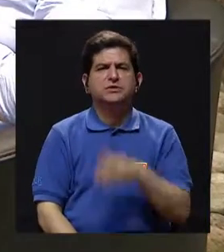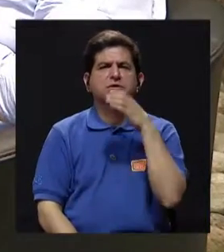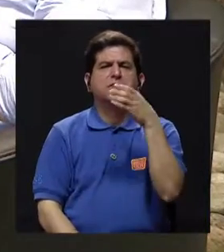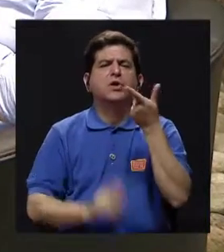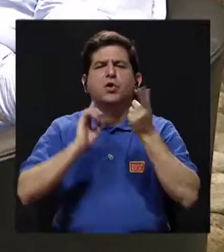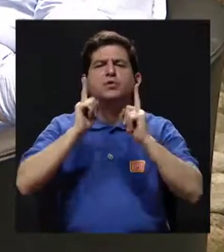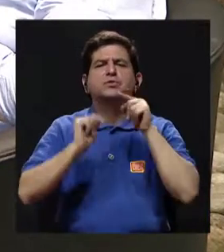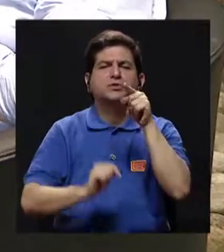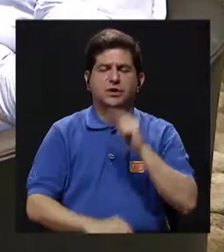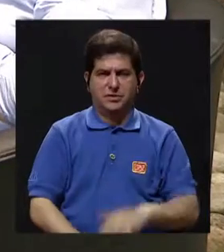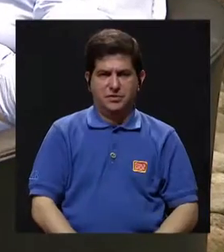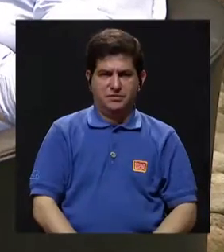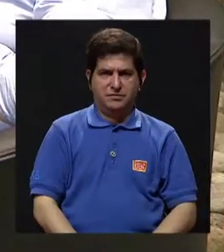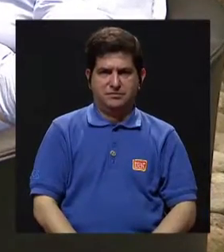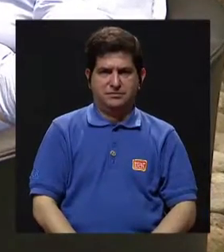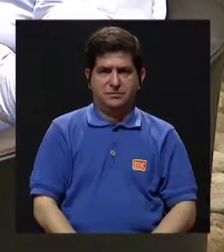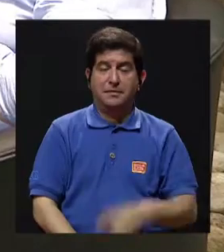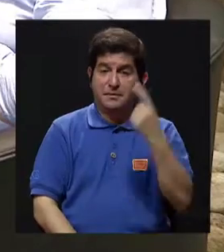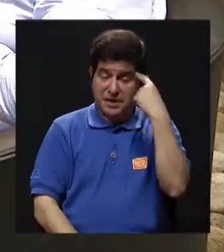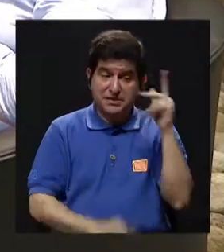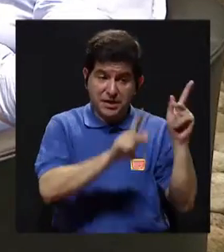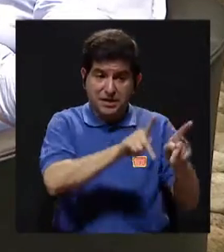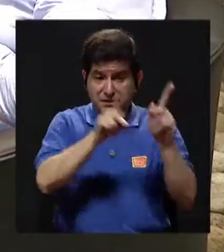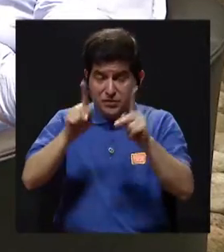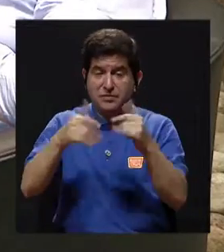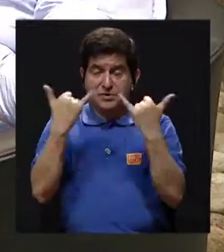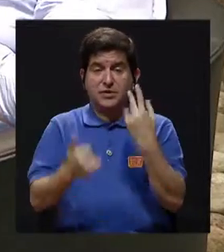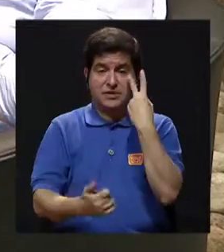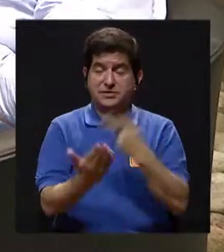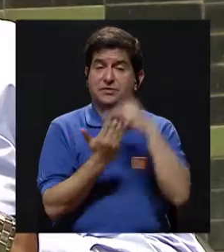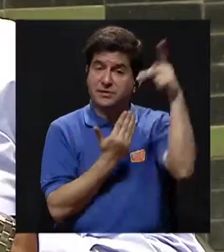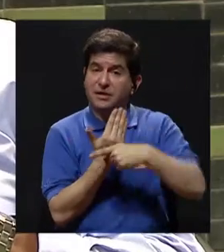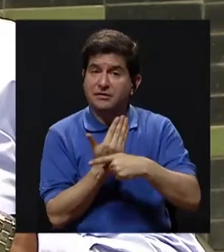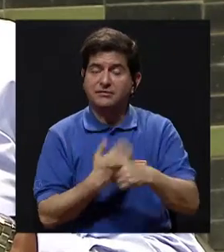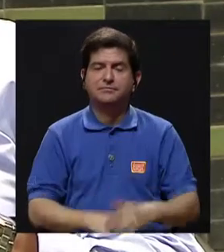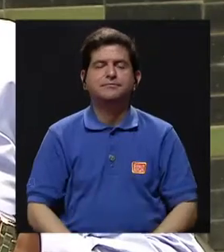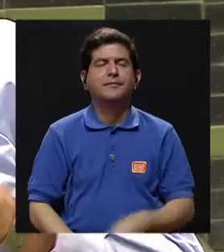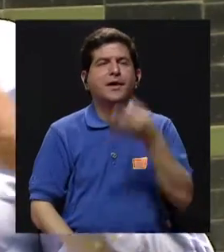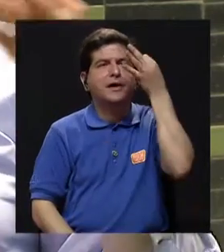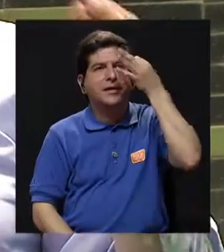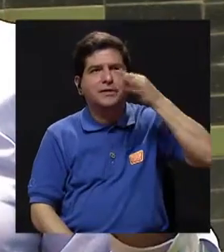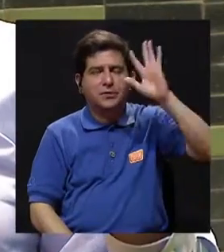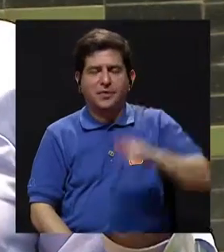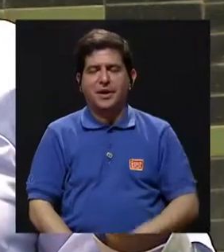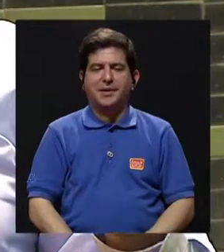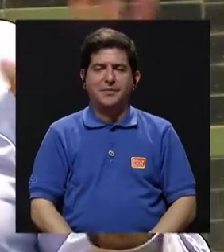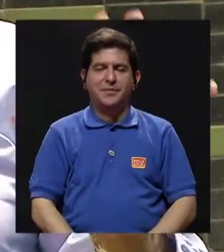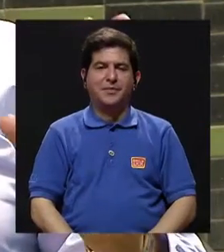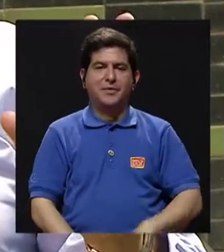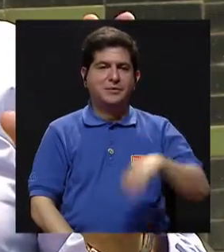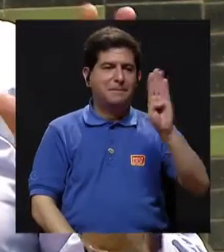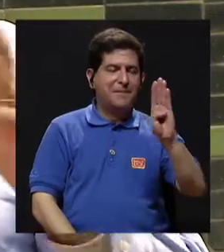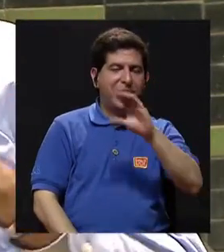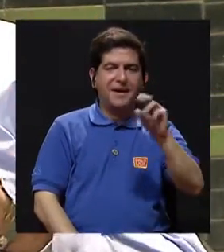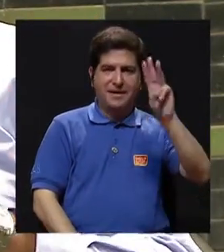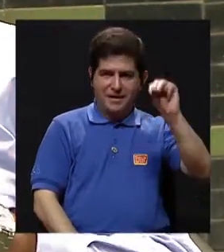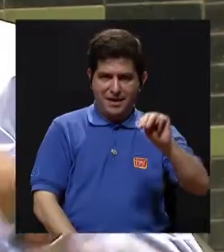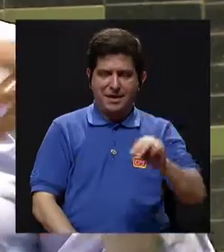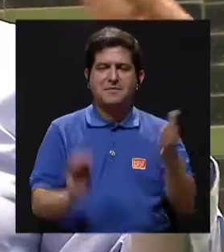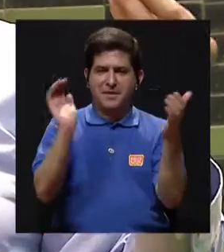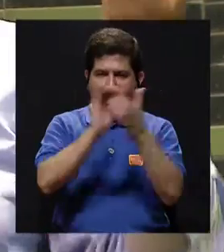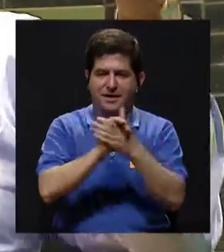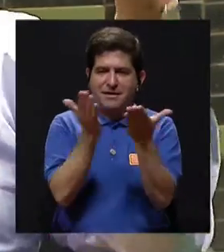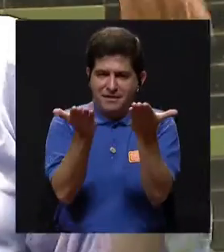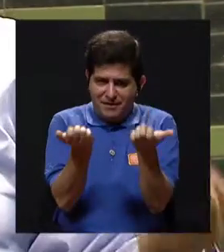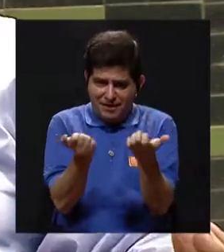recomendaciones nos podría dar usted, don Javier, en ese sentido, para estas personas que nos están viendo? Bueno, vamos a suponer que Beto y María se quieren casar. Entonces,